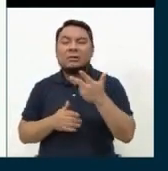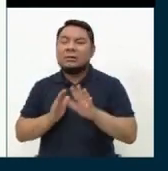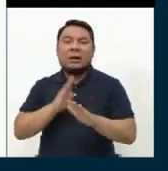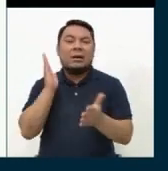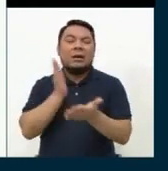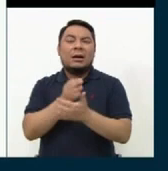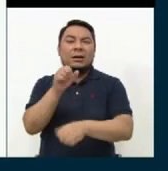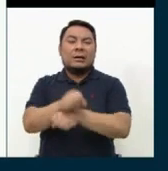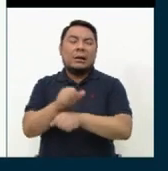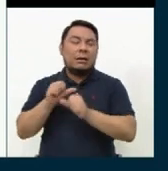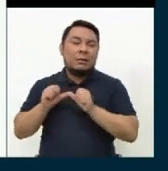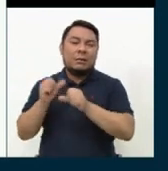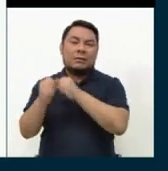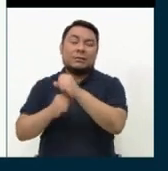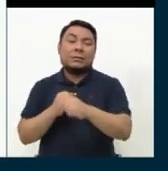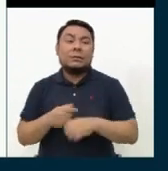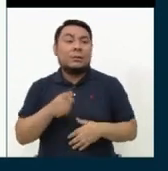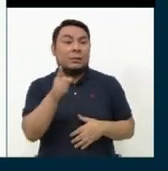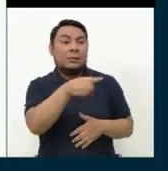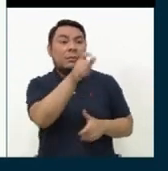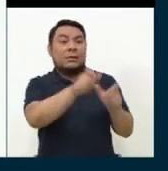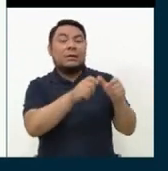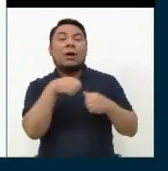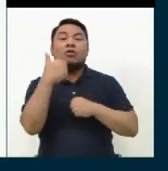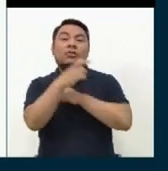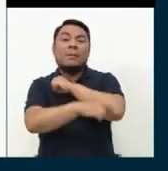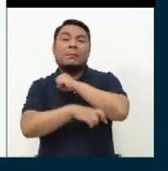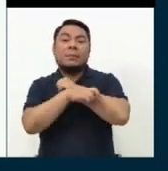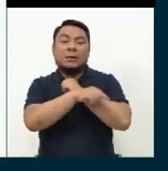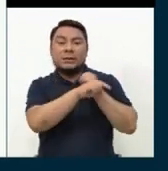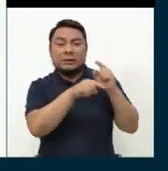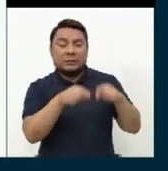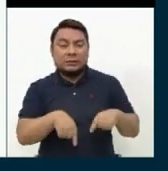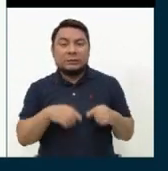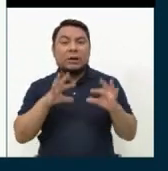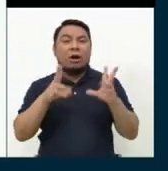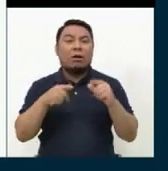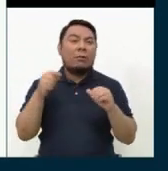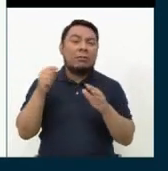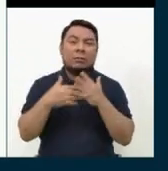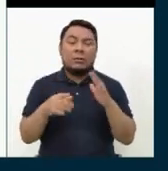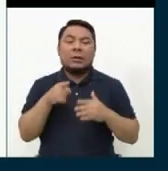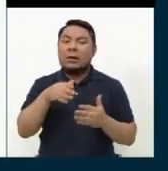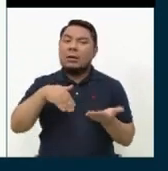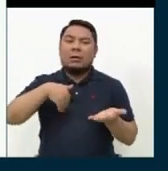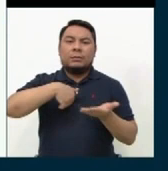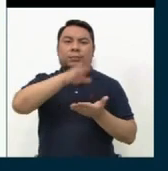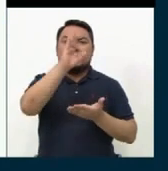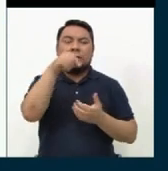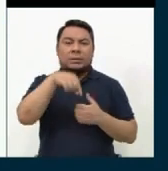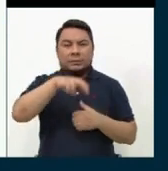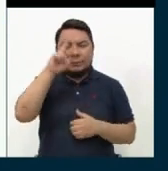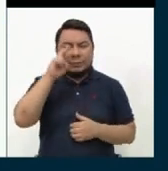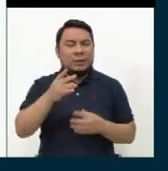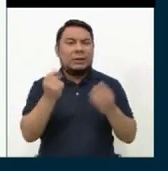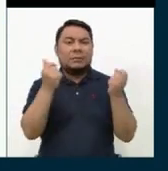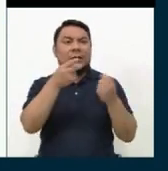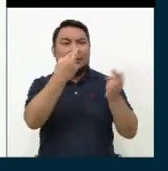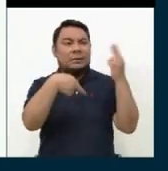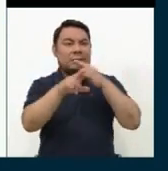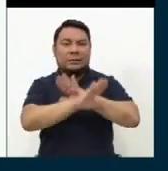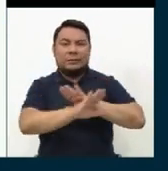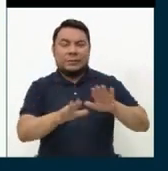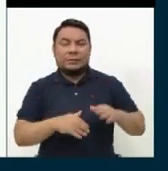Y a los extranjeros que cometen delitos, al margen de su sentencia, se les expulse del país inmediatamente, sin derecho a retorno.